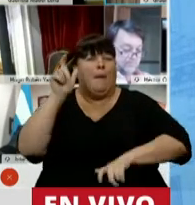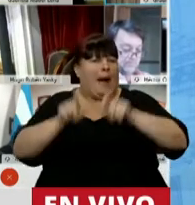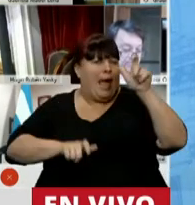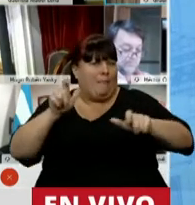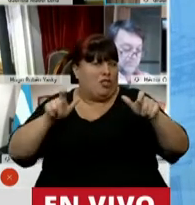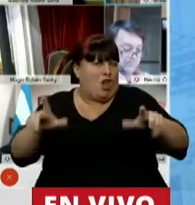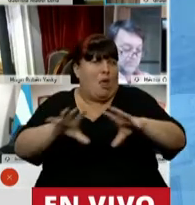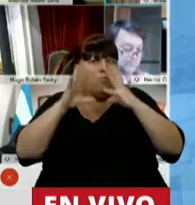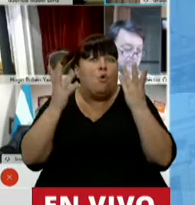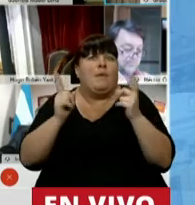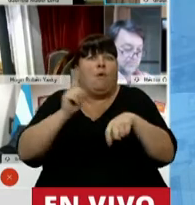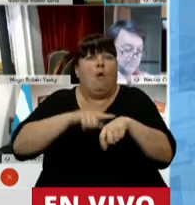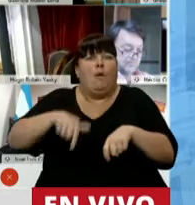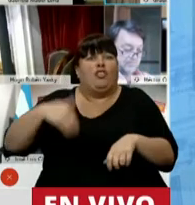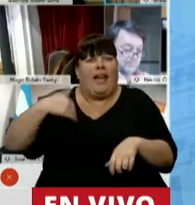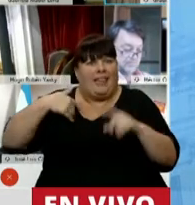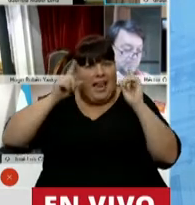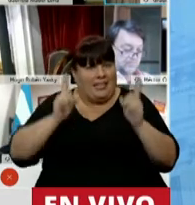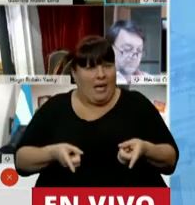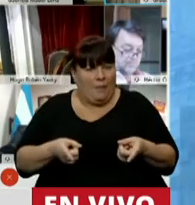y en este momento de la Argentina